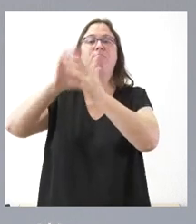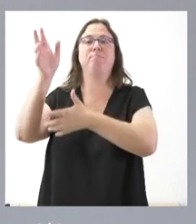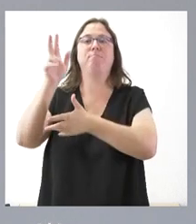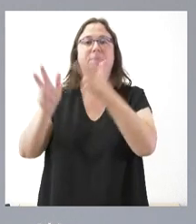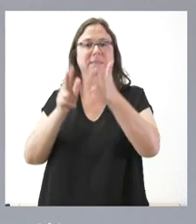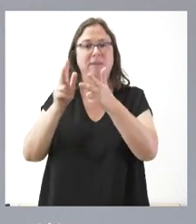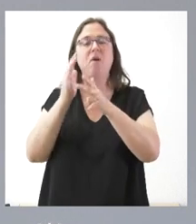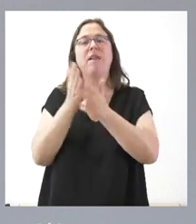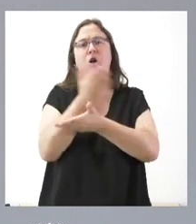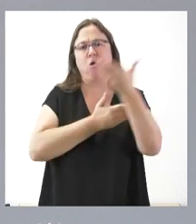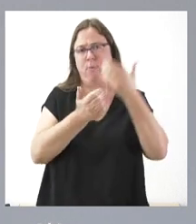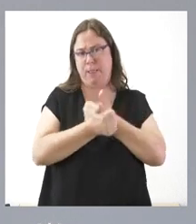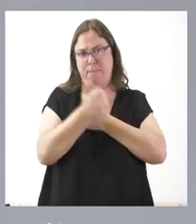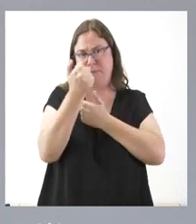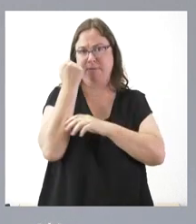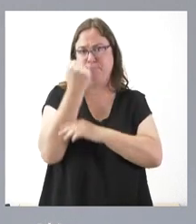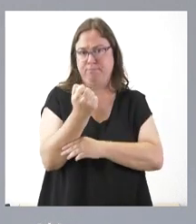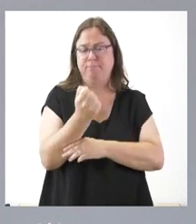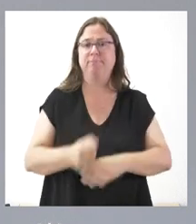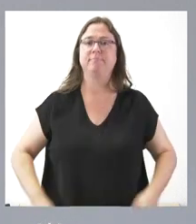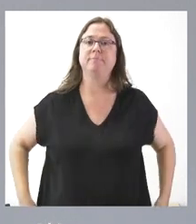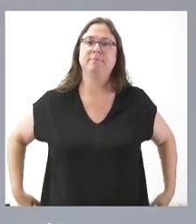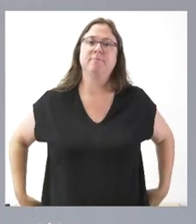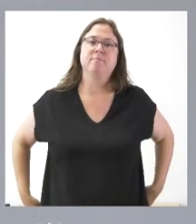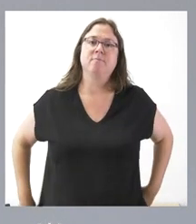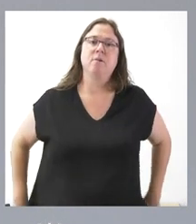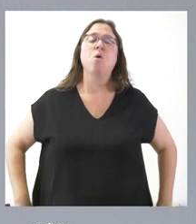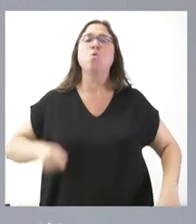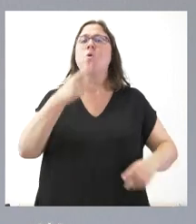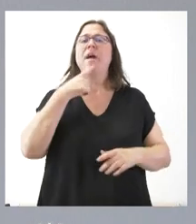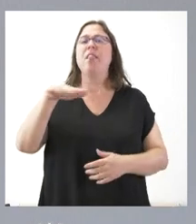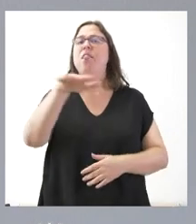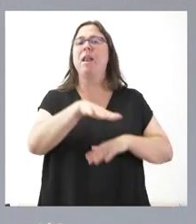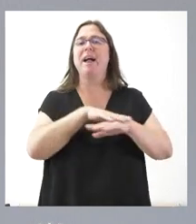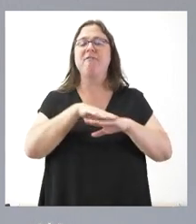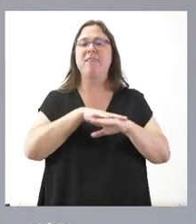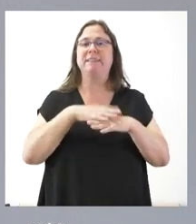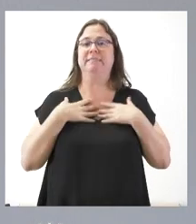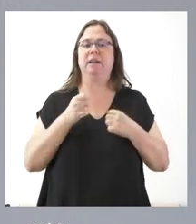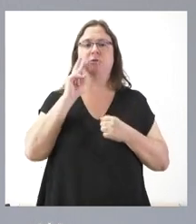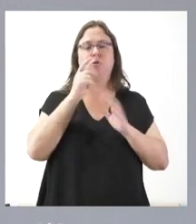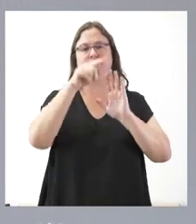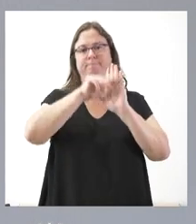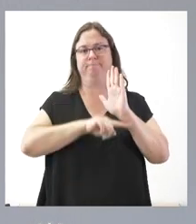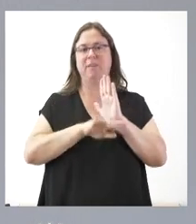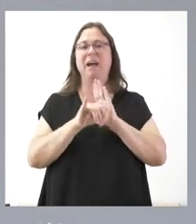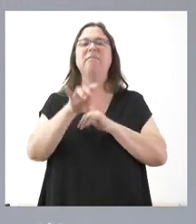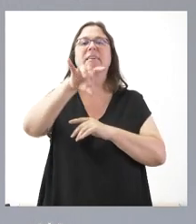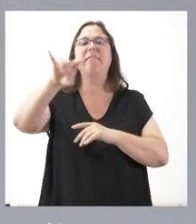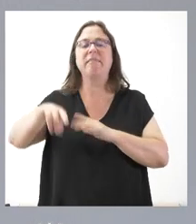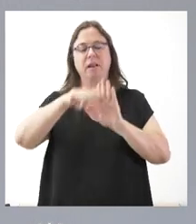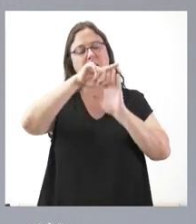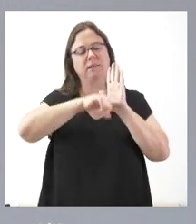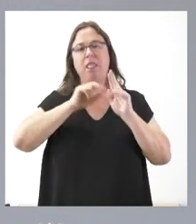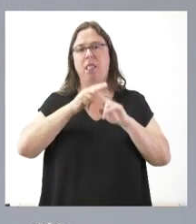ustedes toda la relación de estas zonas básicas de salud de Castilla y León que pueden recibir ese servicio de atención